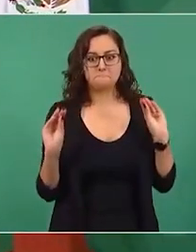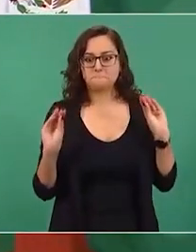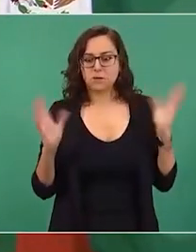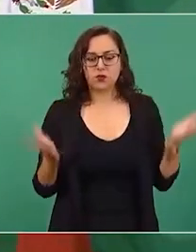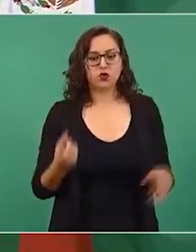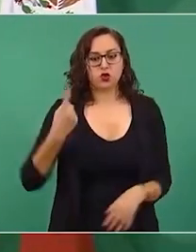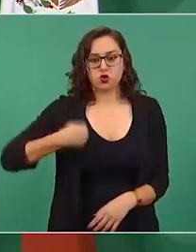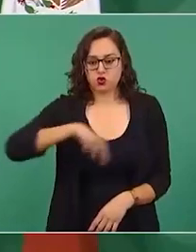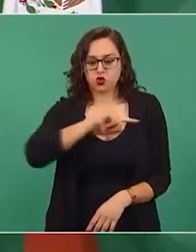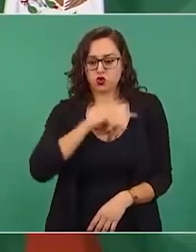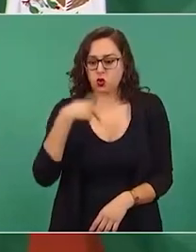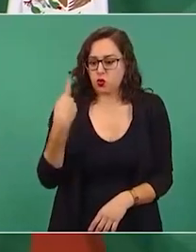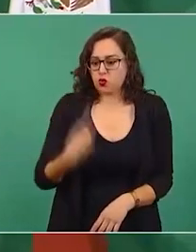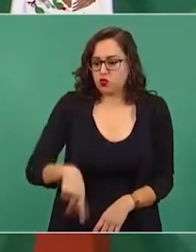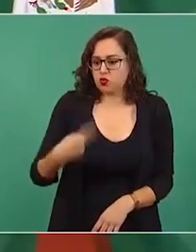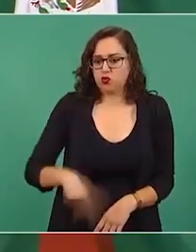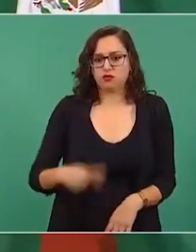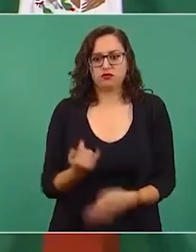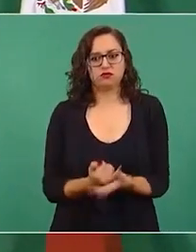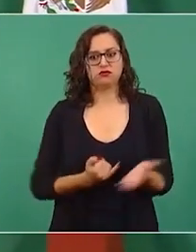soberana.